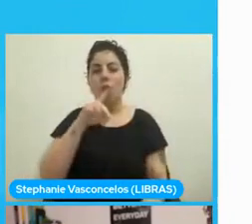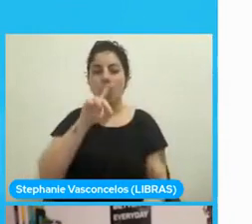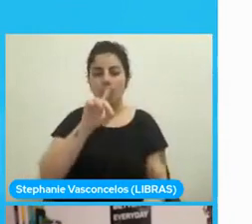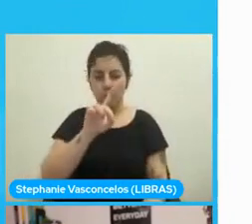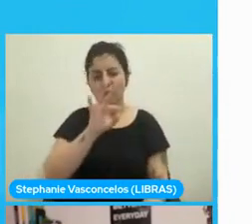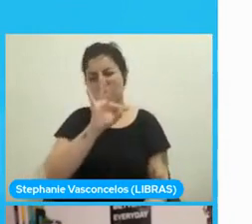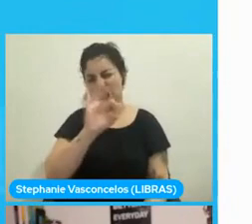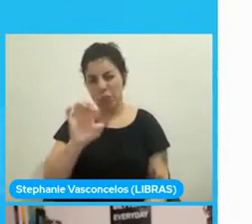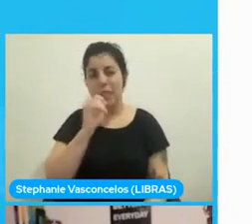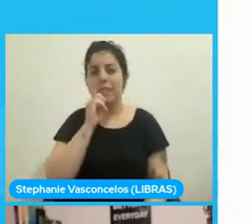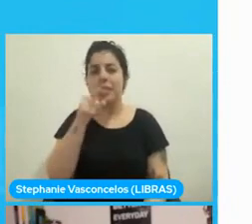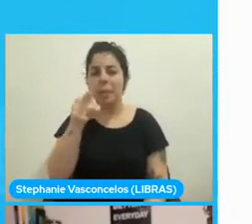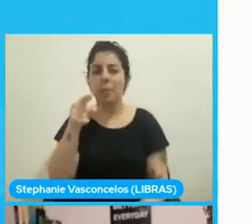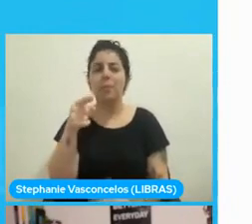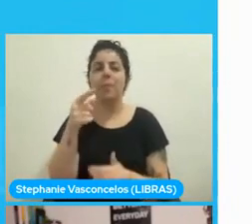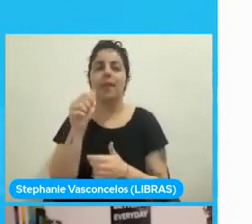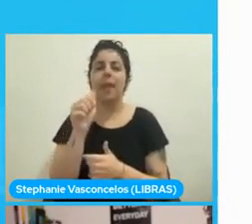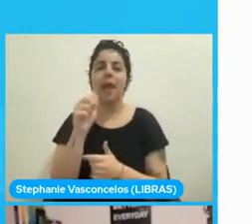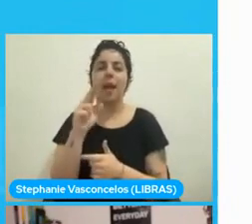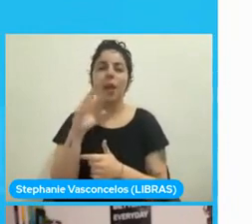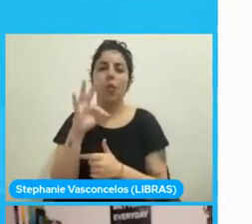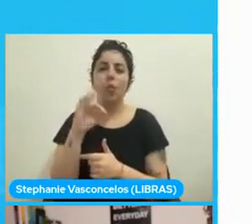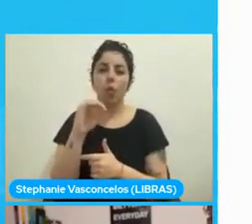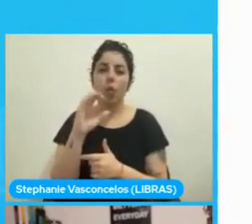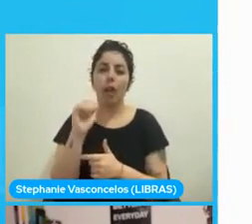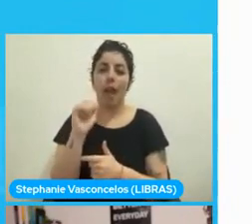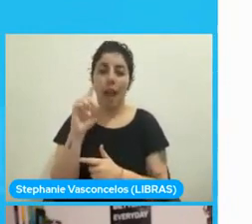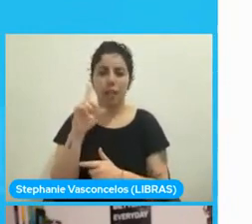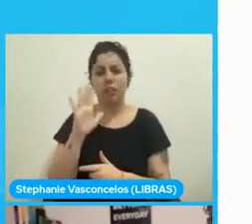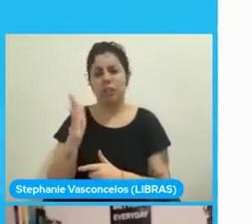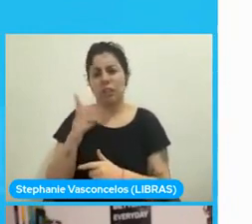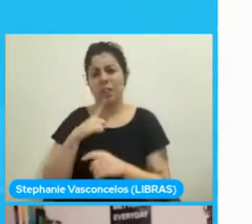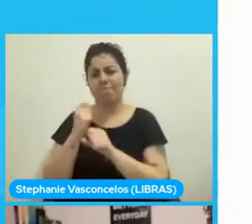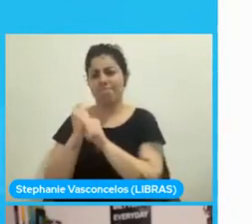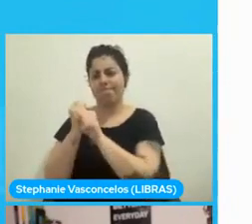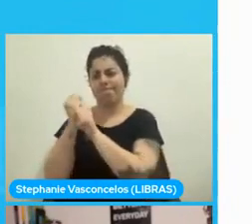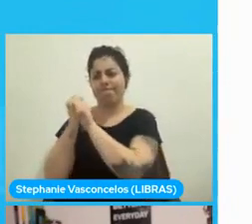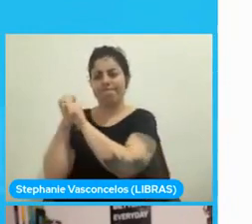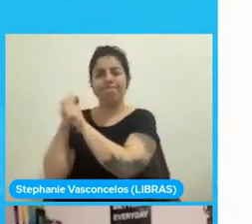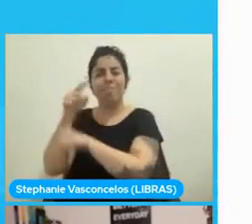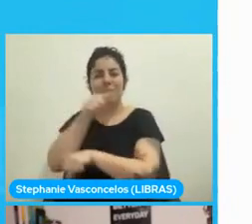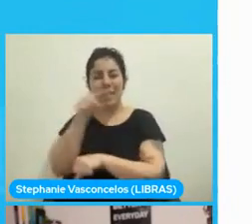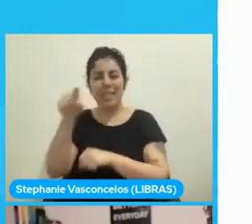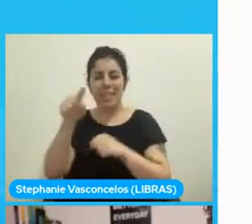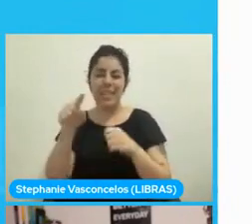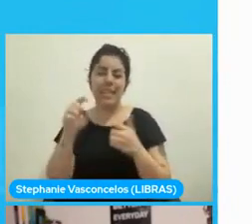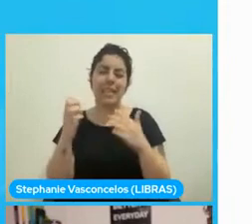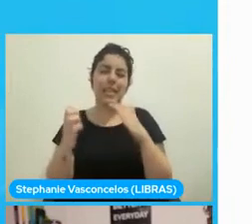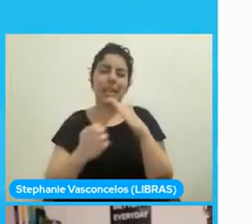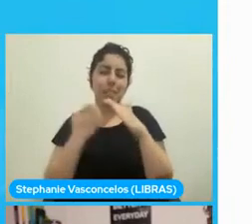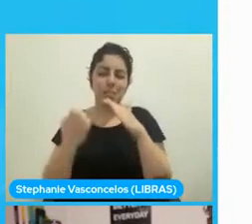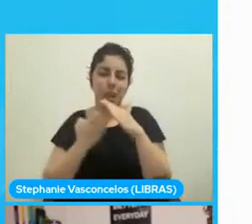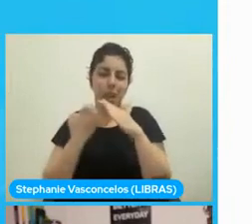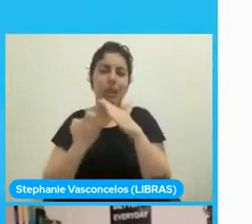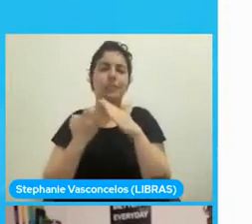las compañías de estas tecnologías no tuvieron que